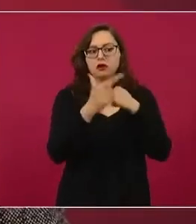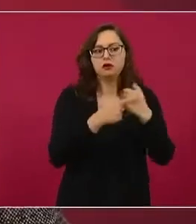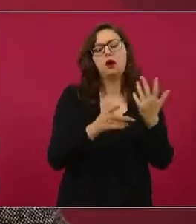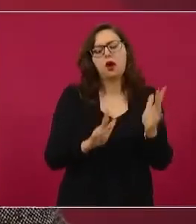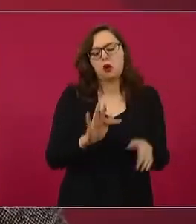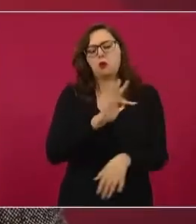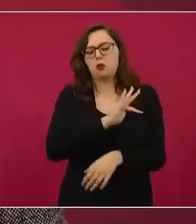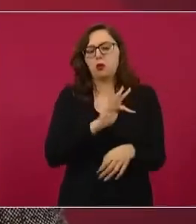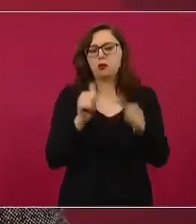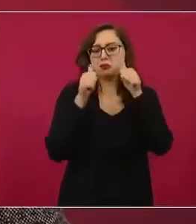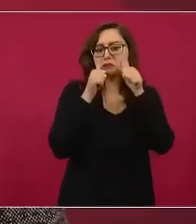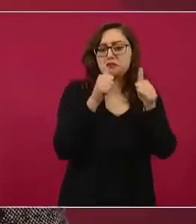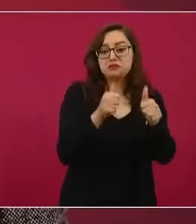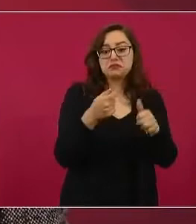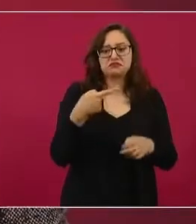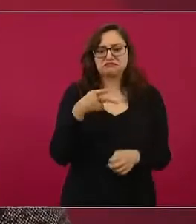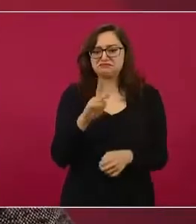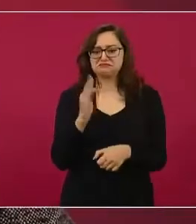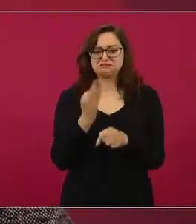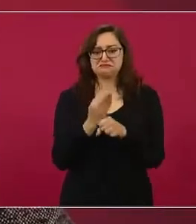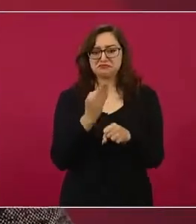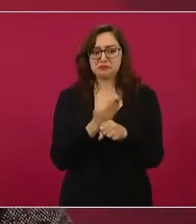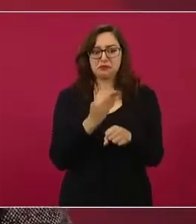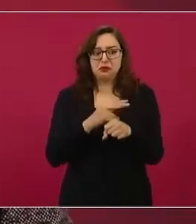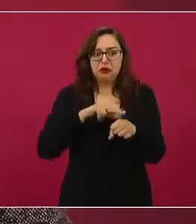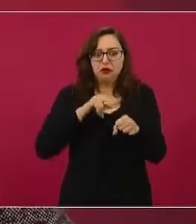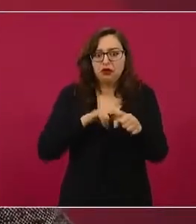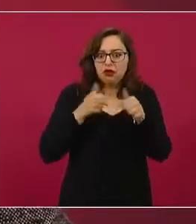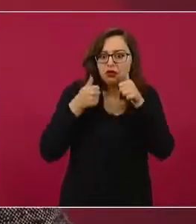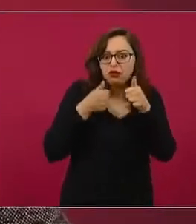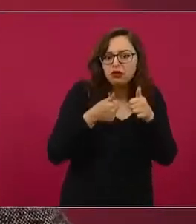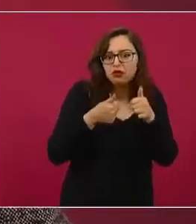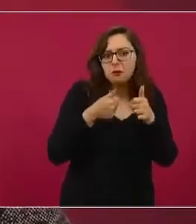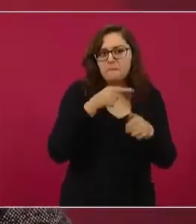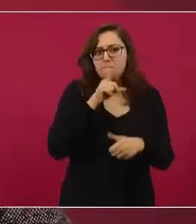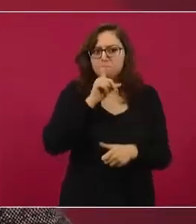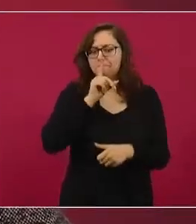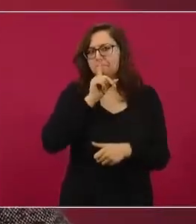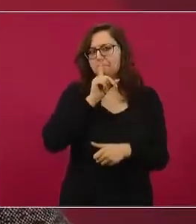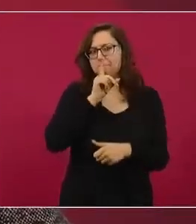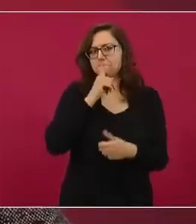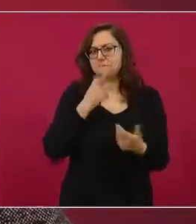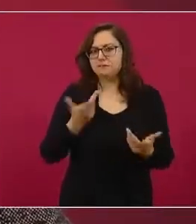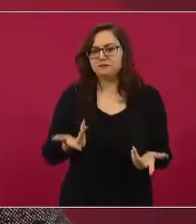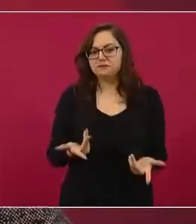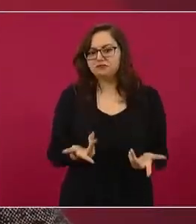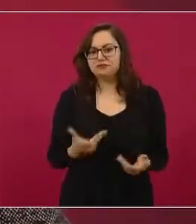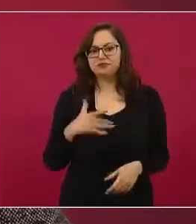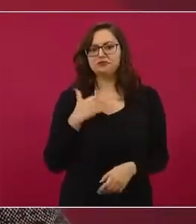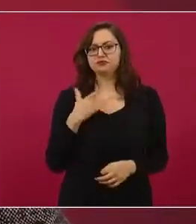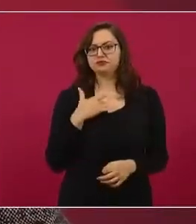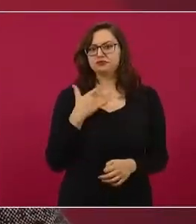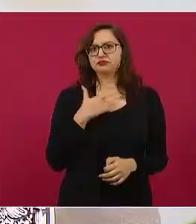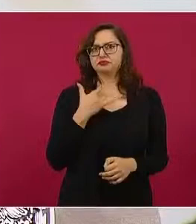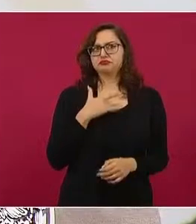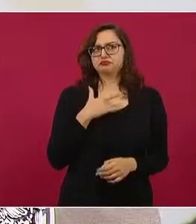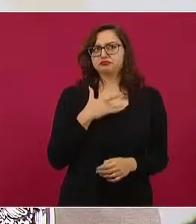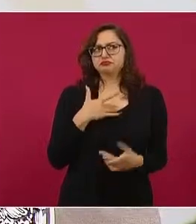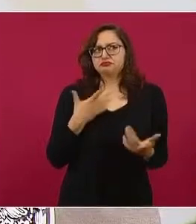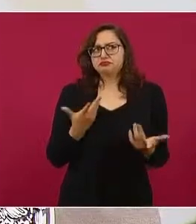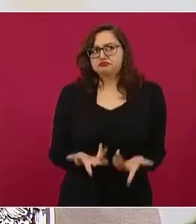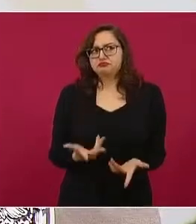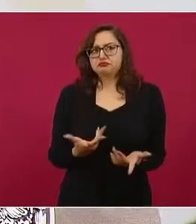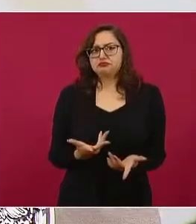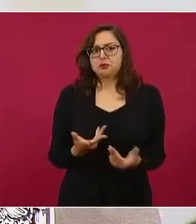salir adelante. Yo considero y lo aclaro que de acuerdo a lo que estamos ya señalando, esta situación